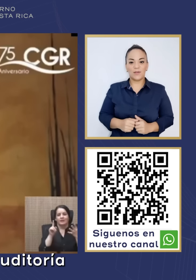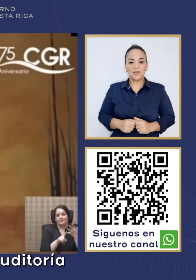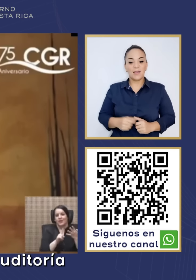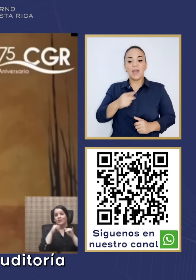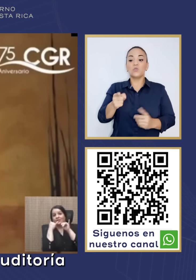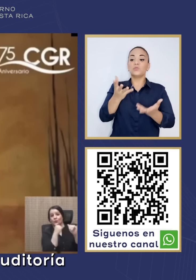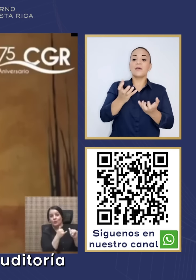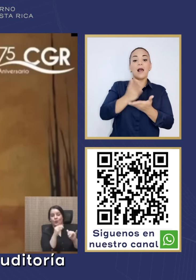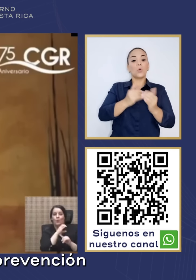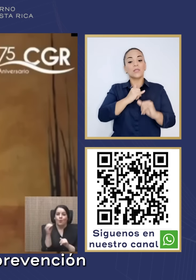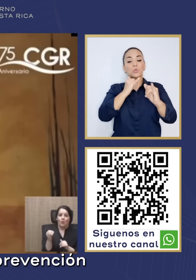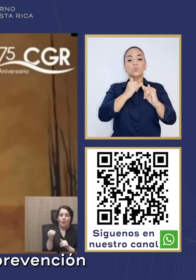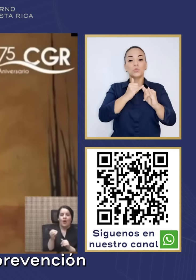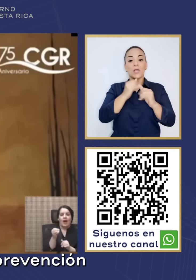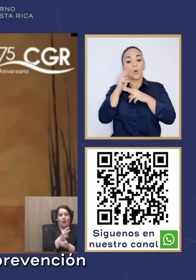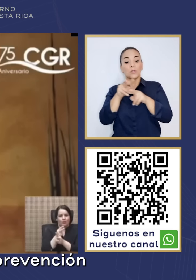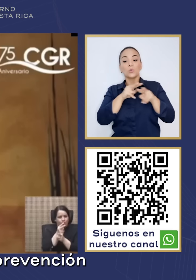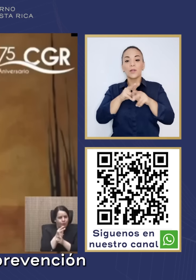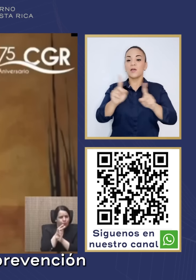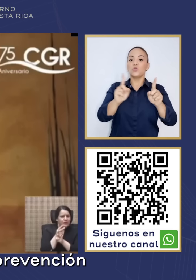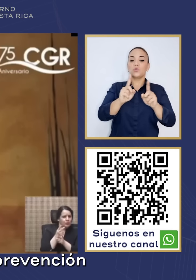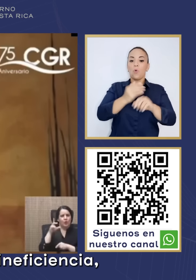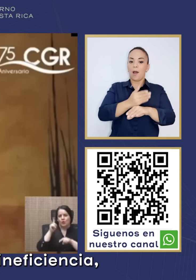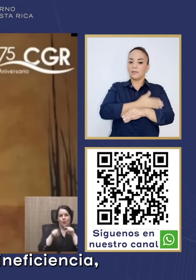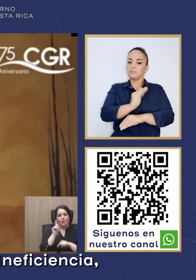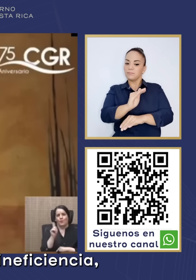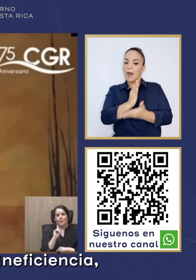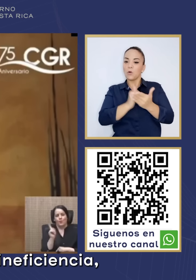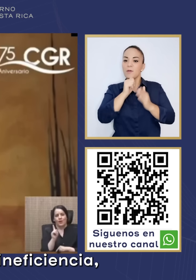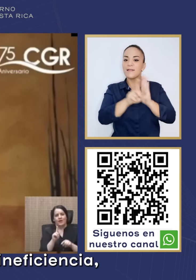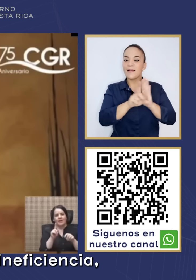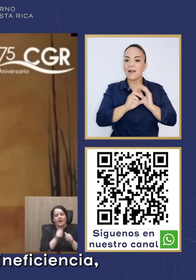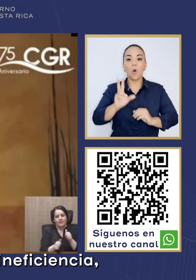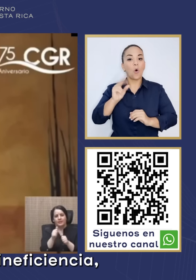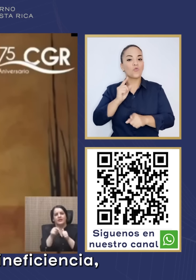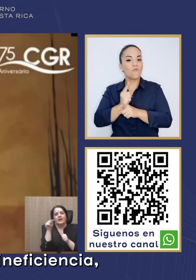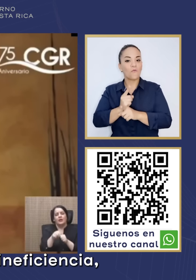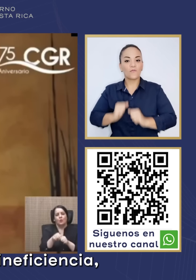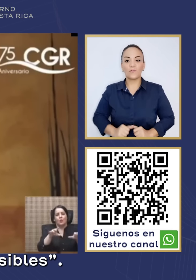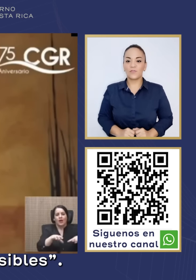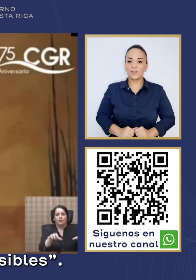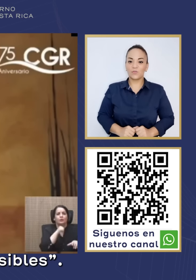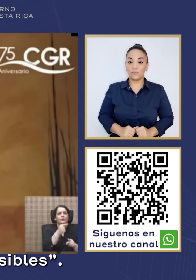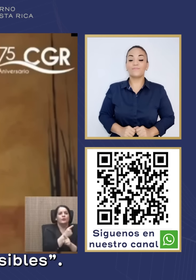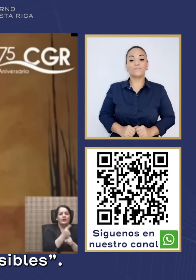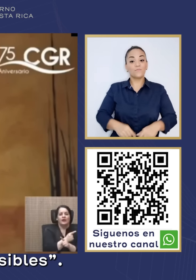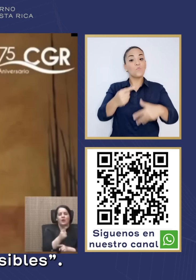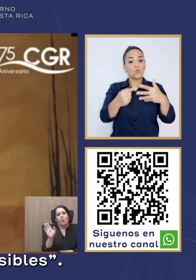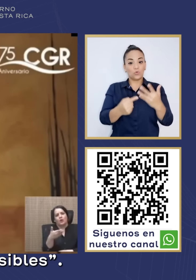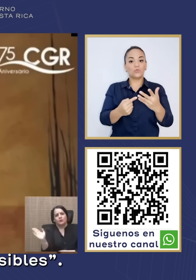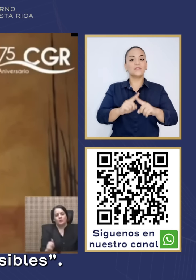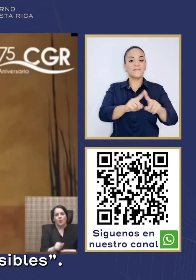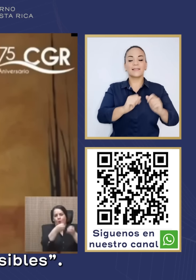denuncia o auditoría no pueda derivar en la prevención de un acto irregular o de ineficiencia, entre otros